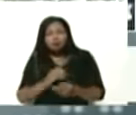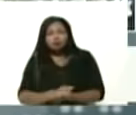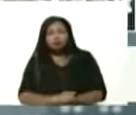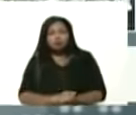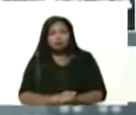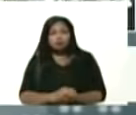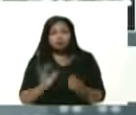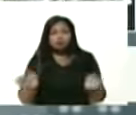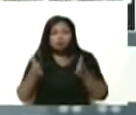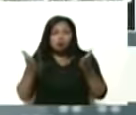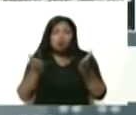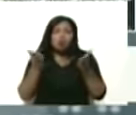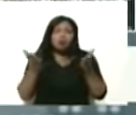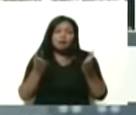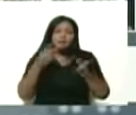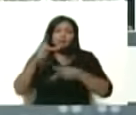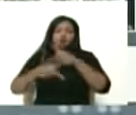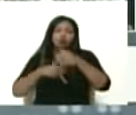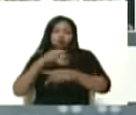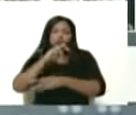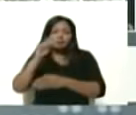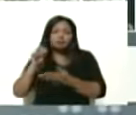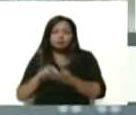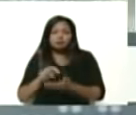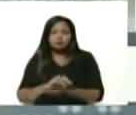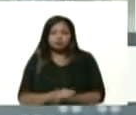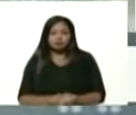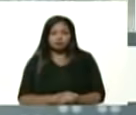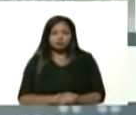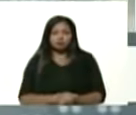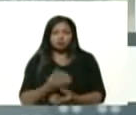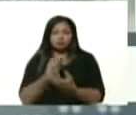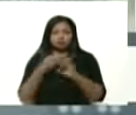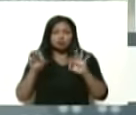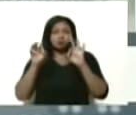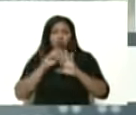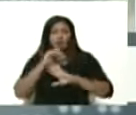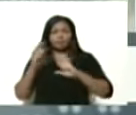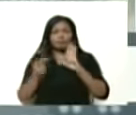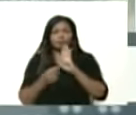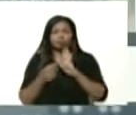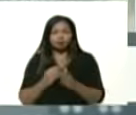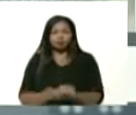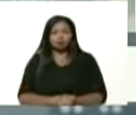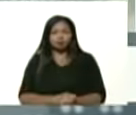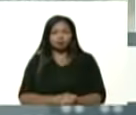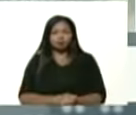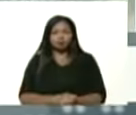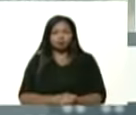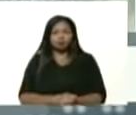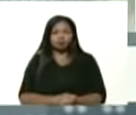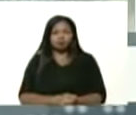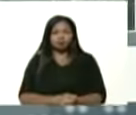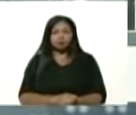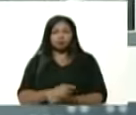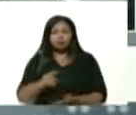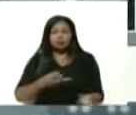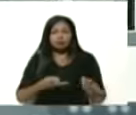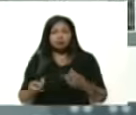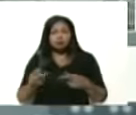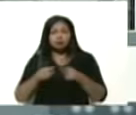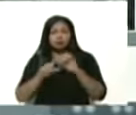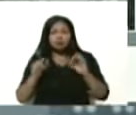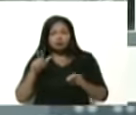estimular la producción nacional éxito total éxito total ha sido recibido como